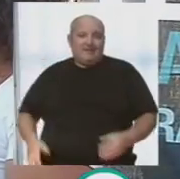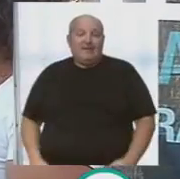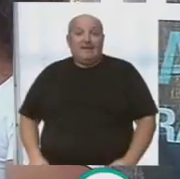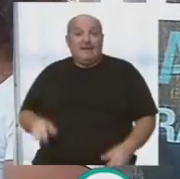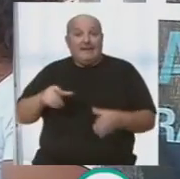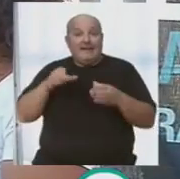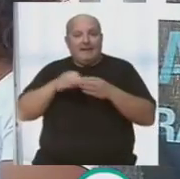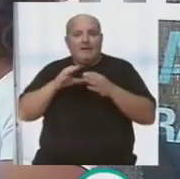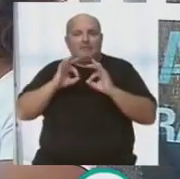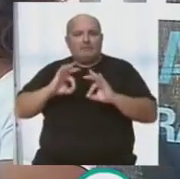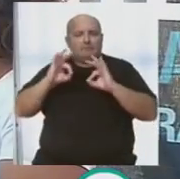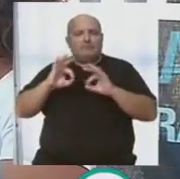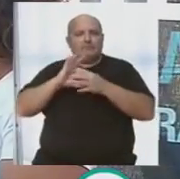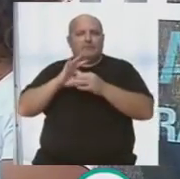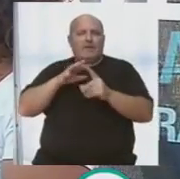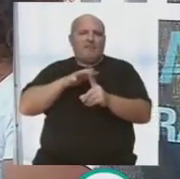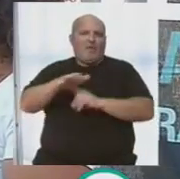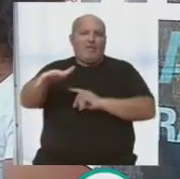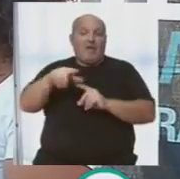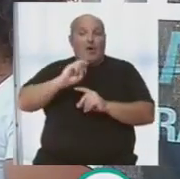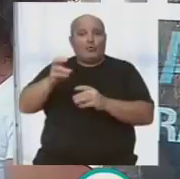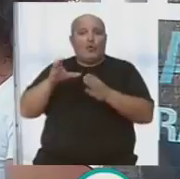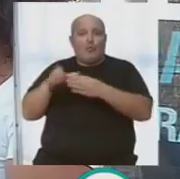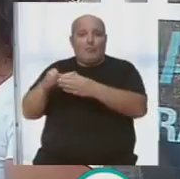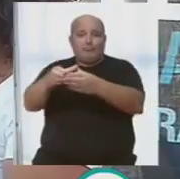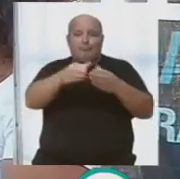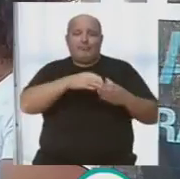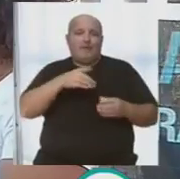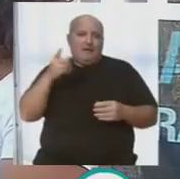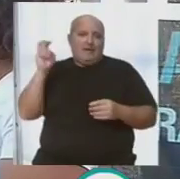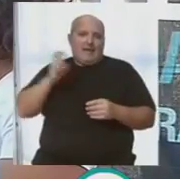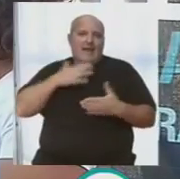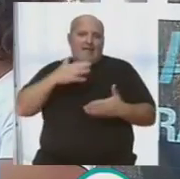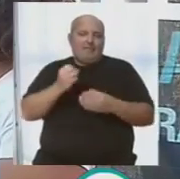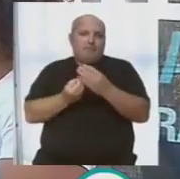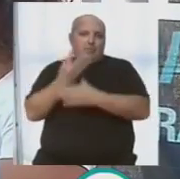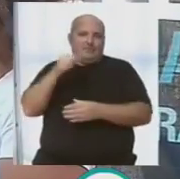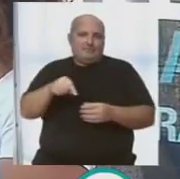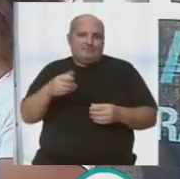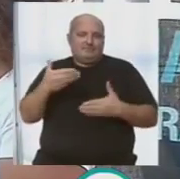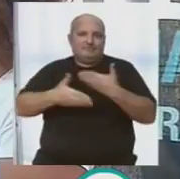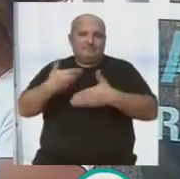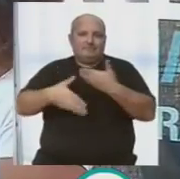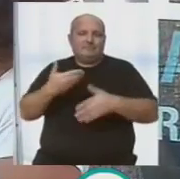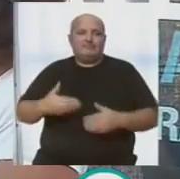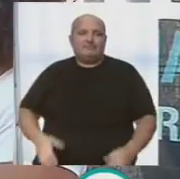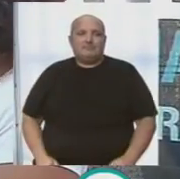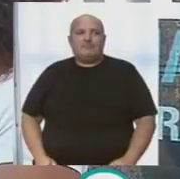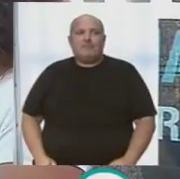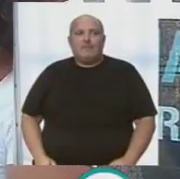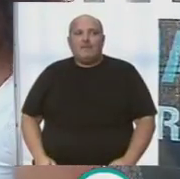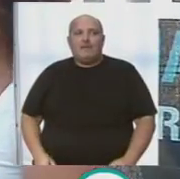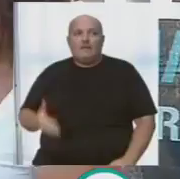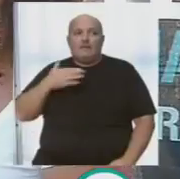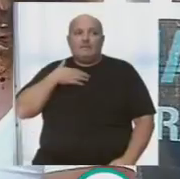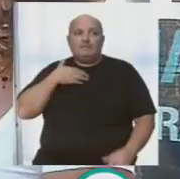Es el coro que era más bien flojito porque fue el año que salió Julio el coro. Sin embargo, estribillos quedaron en la calle. Lo cantaba todo el mundo. Siempre se ha mantenido.